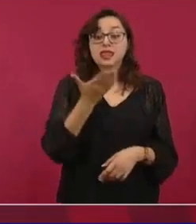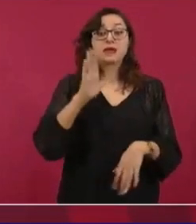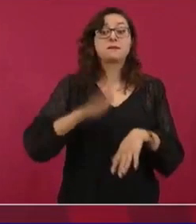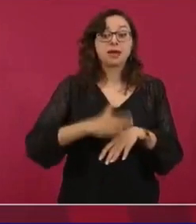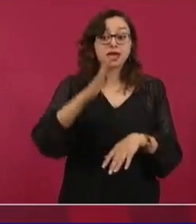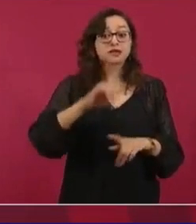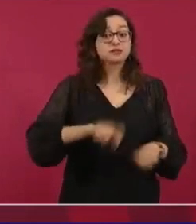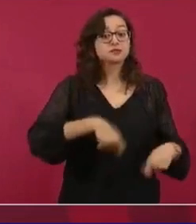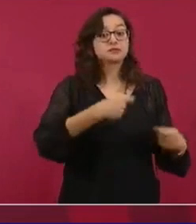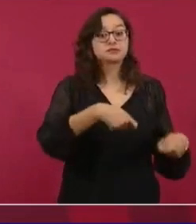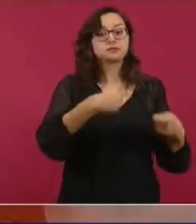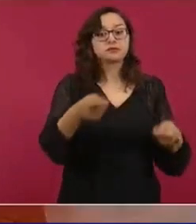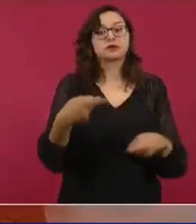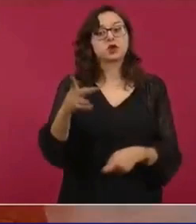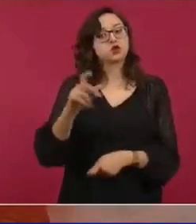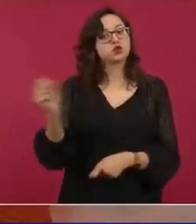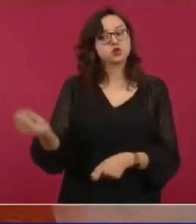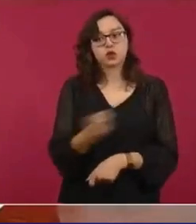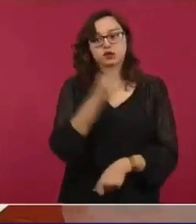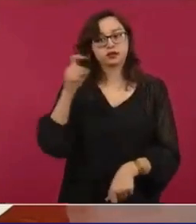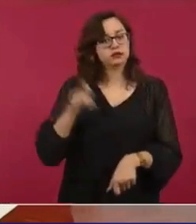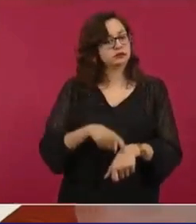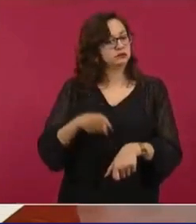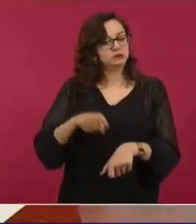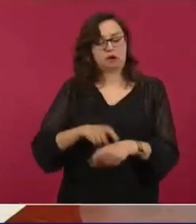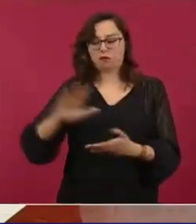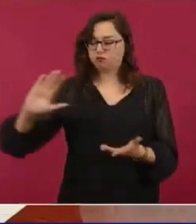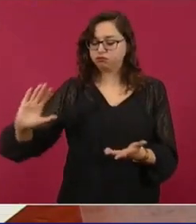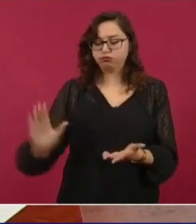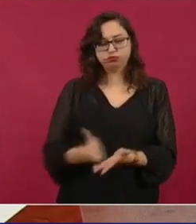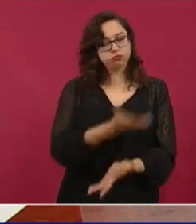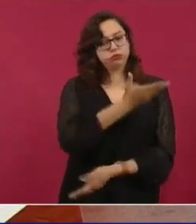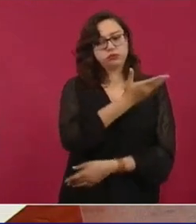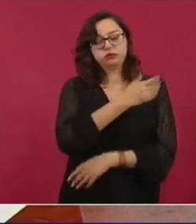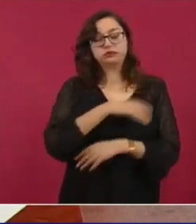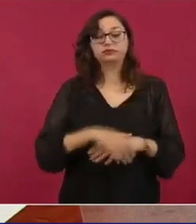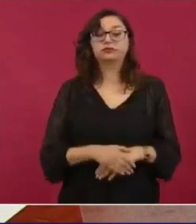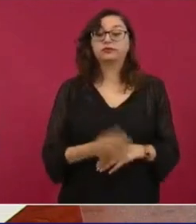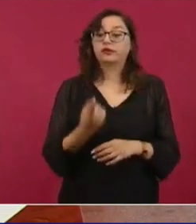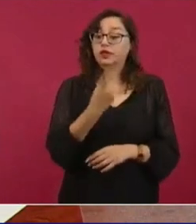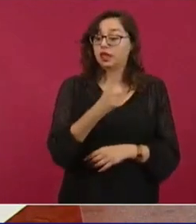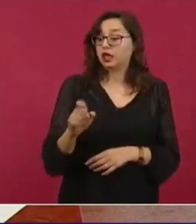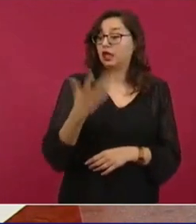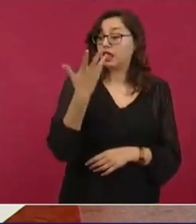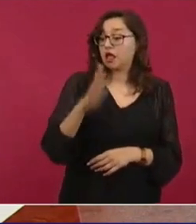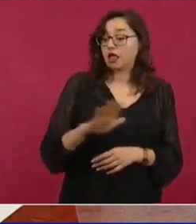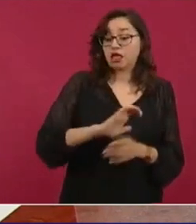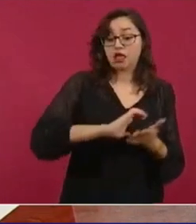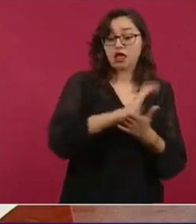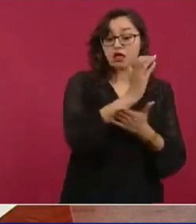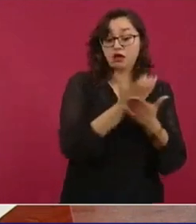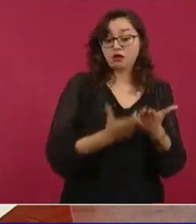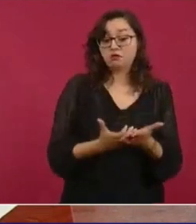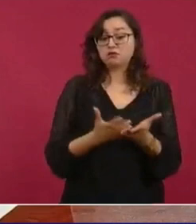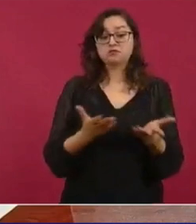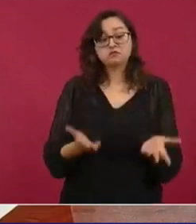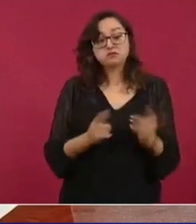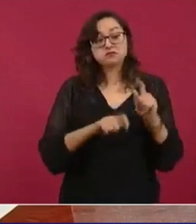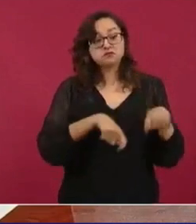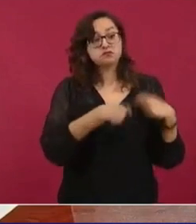Pero de esos 110 contratos ya han pasado